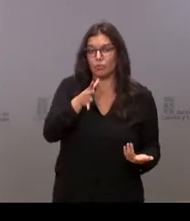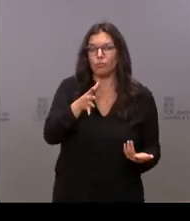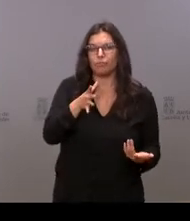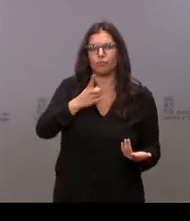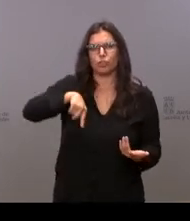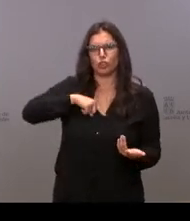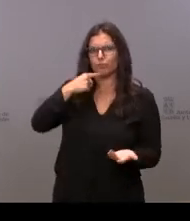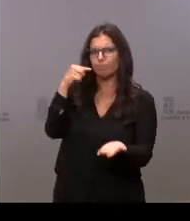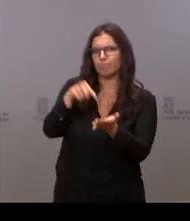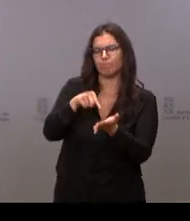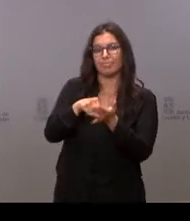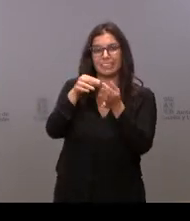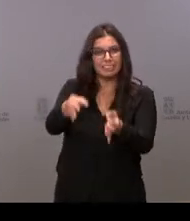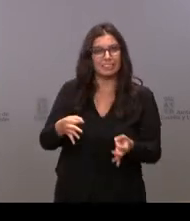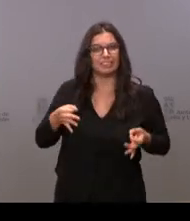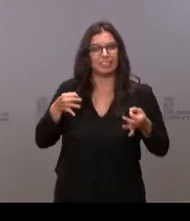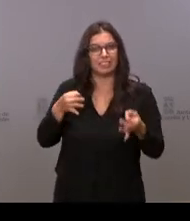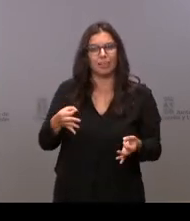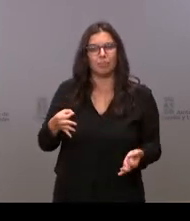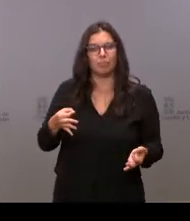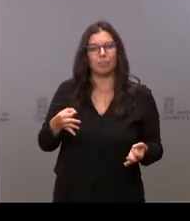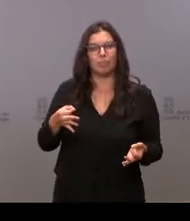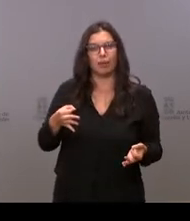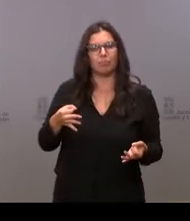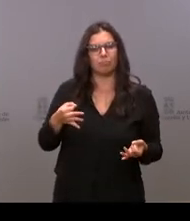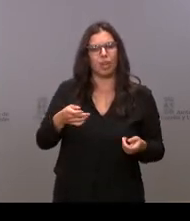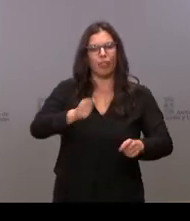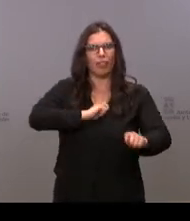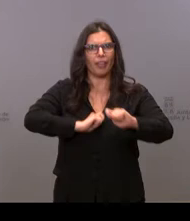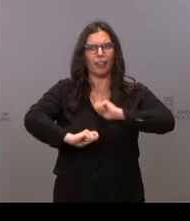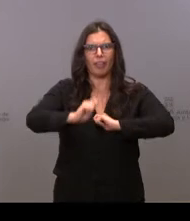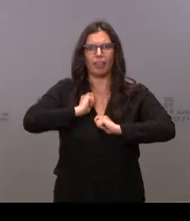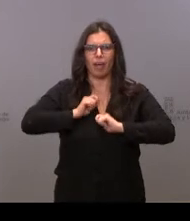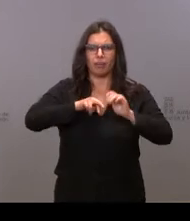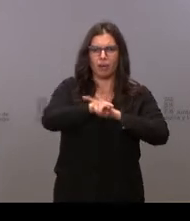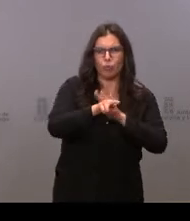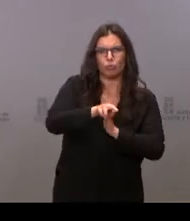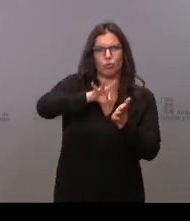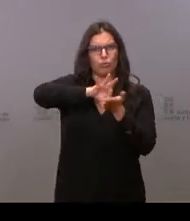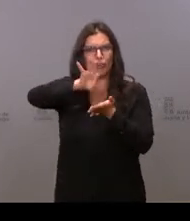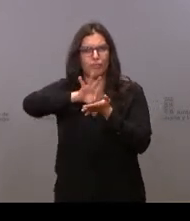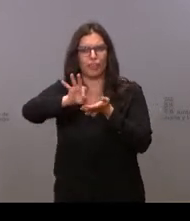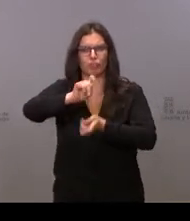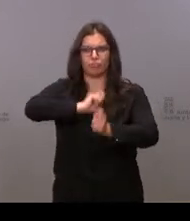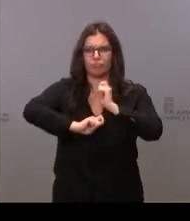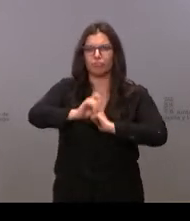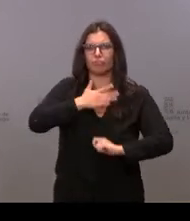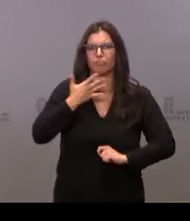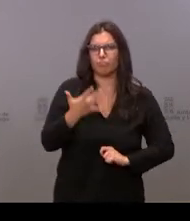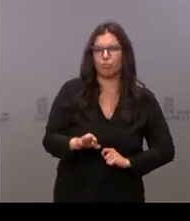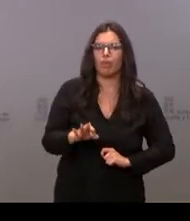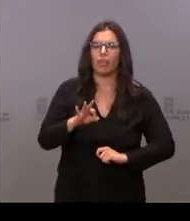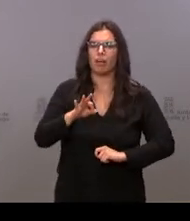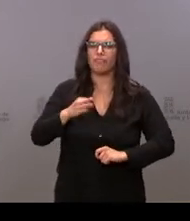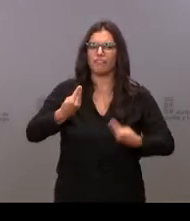reivindicamos en cada momento el poder disponer de medios y de servicios que nos permitan llevar una